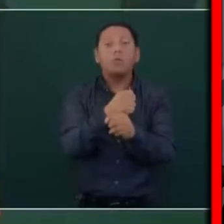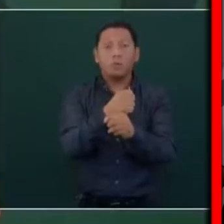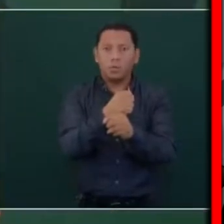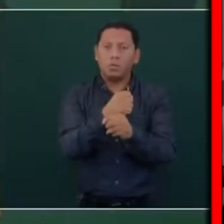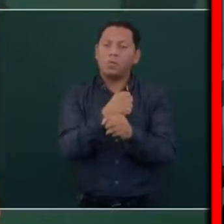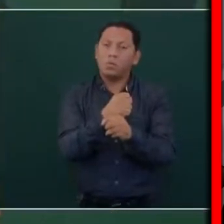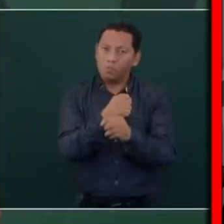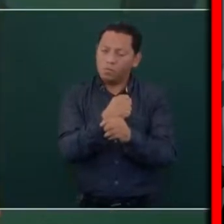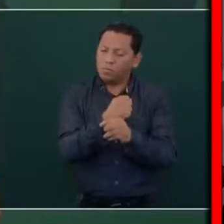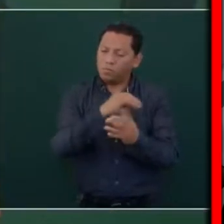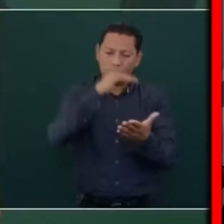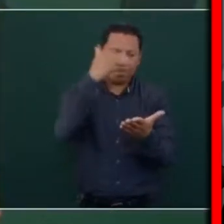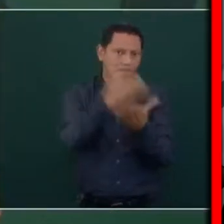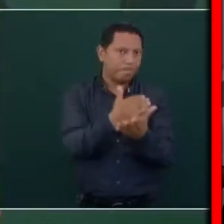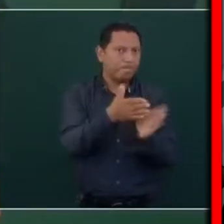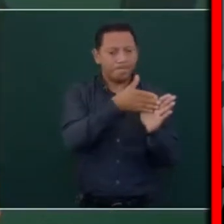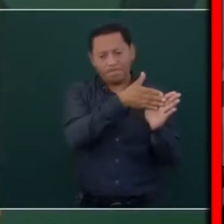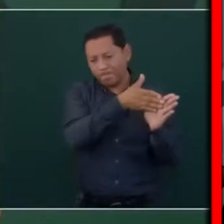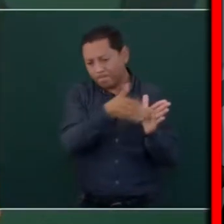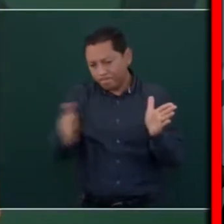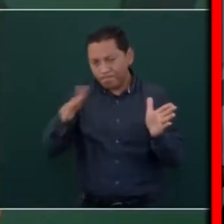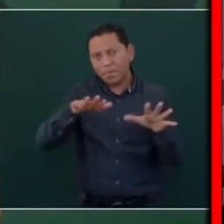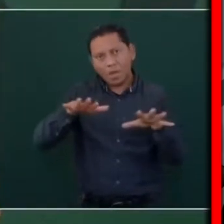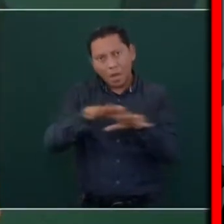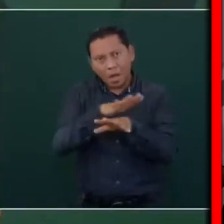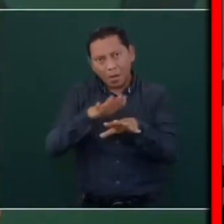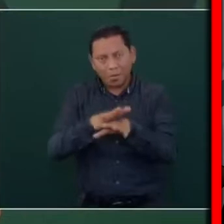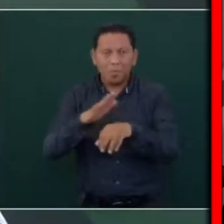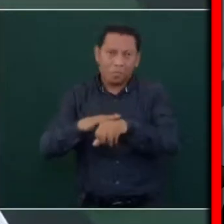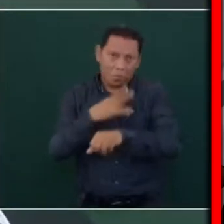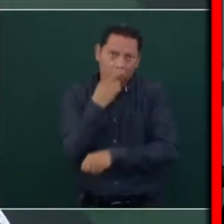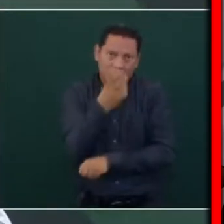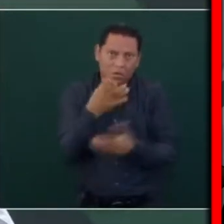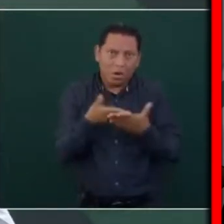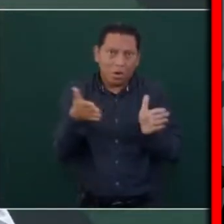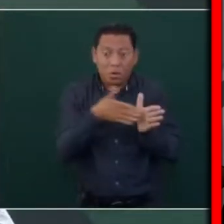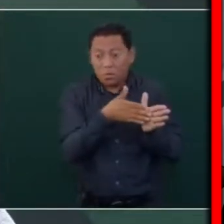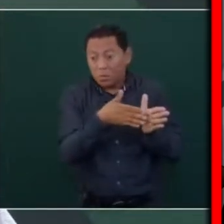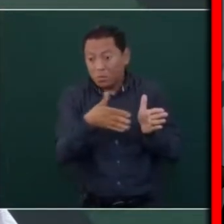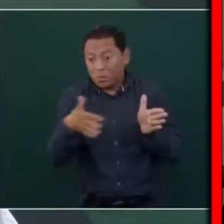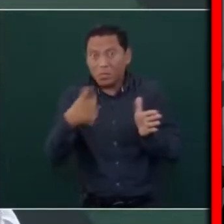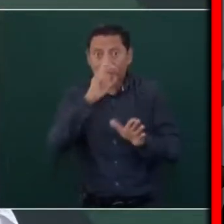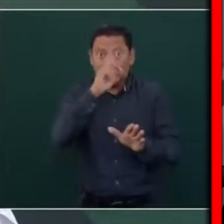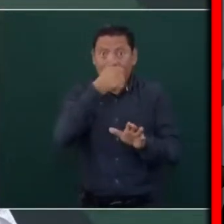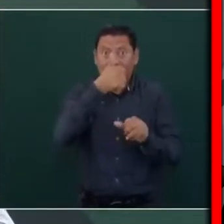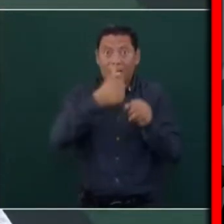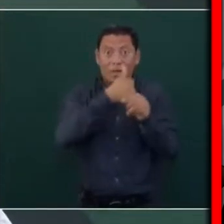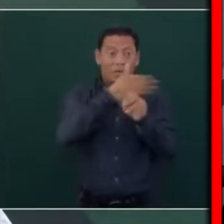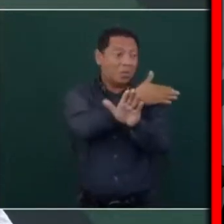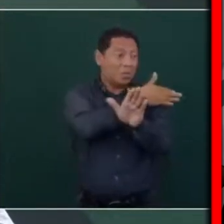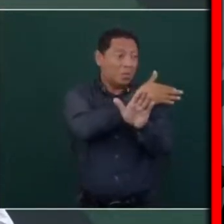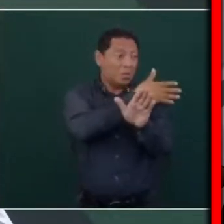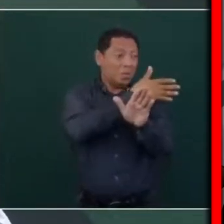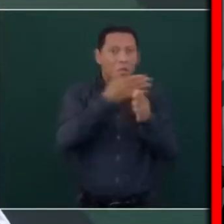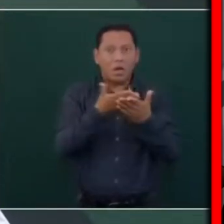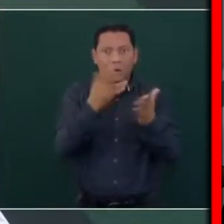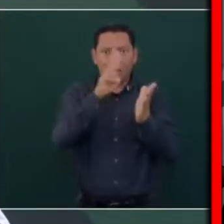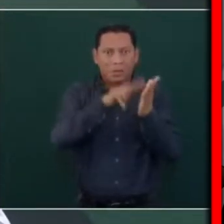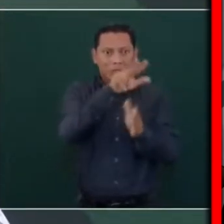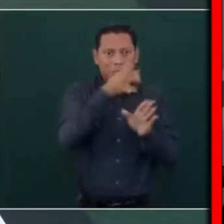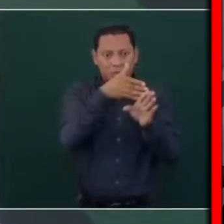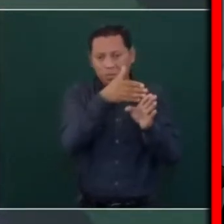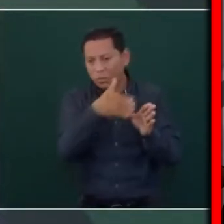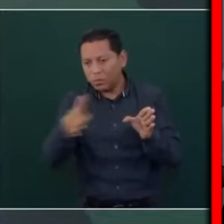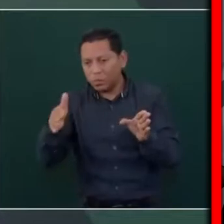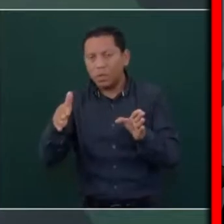Y así es que estamos rescatando a Pemex, estamos rescatando a la Comisión Federal de